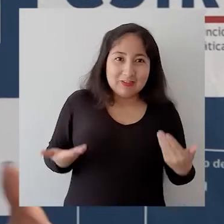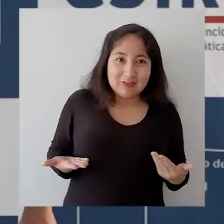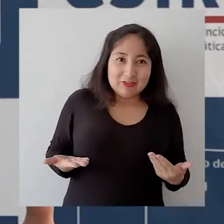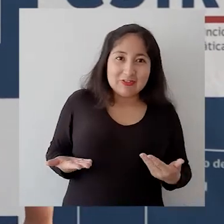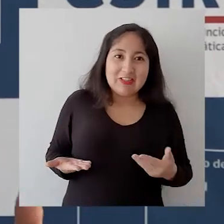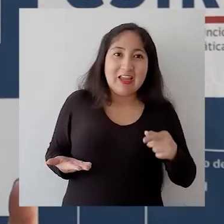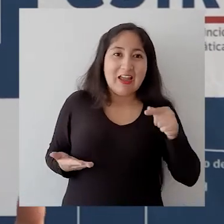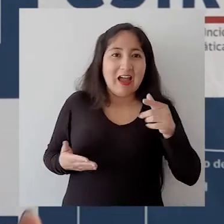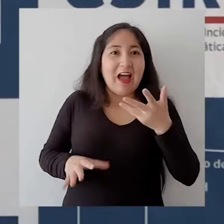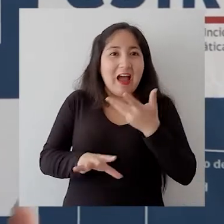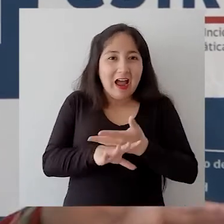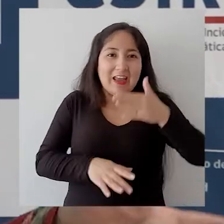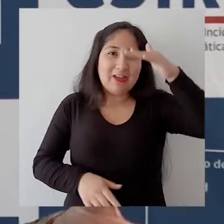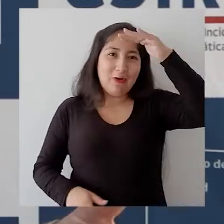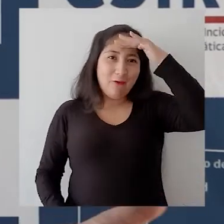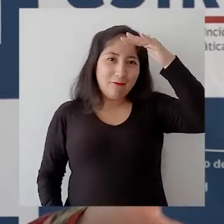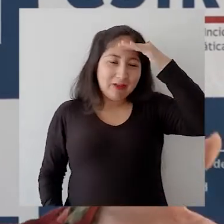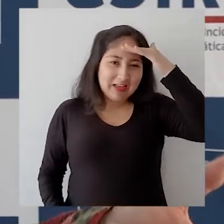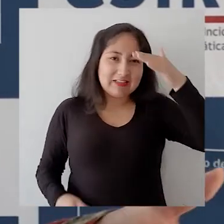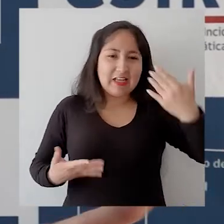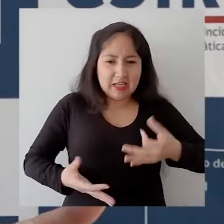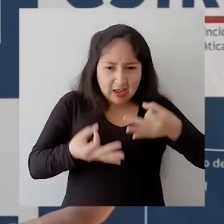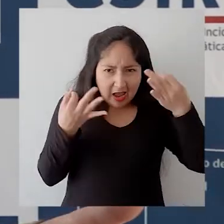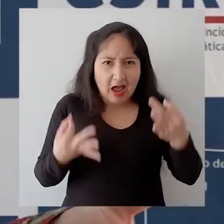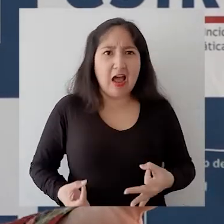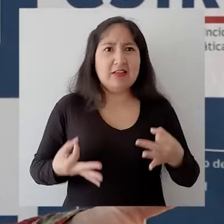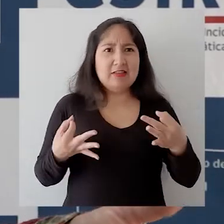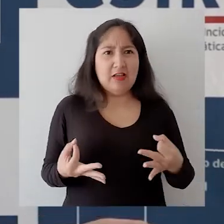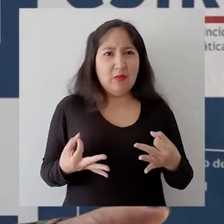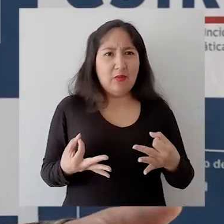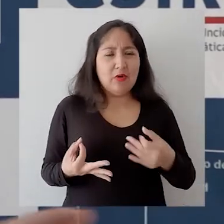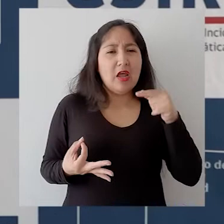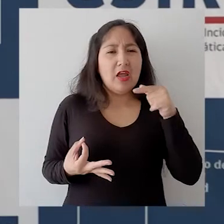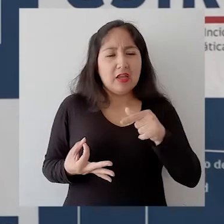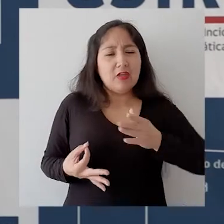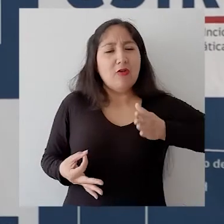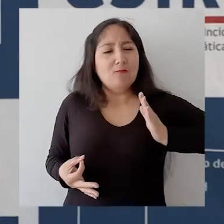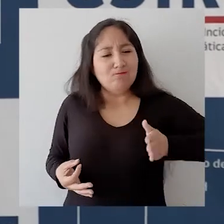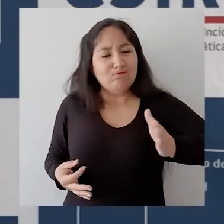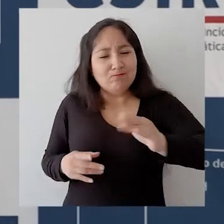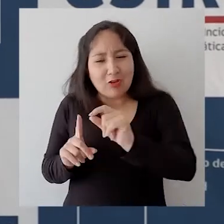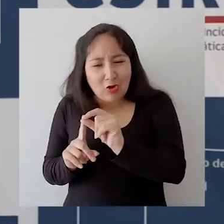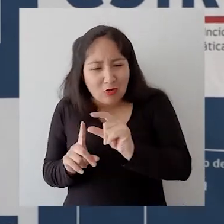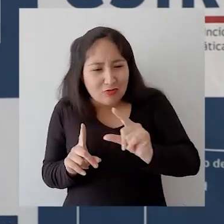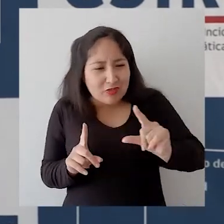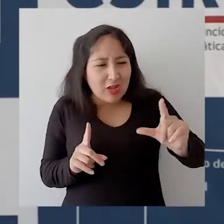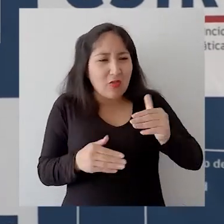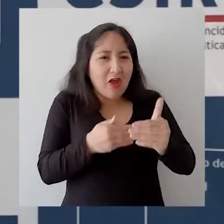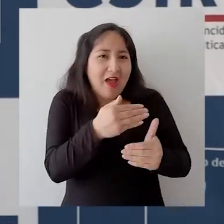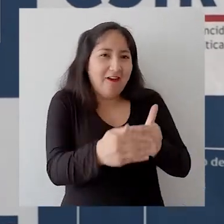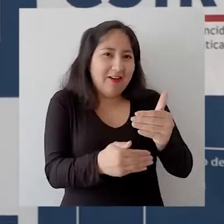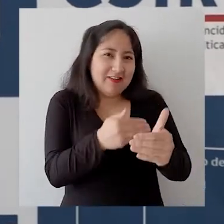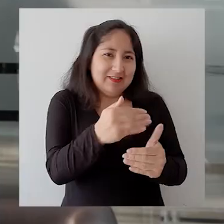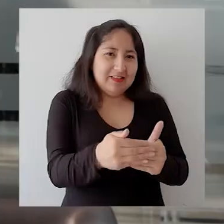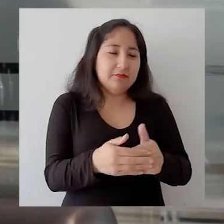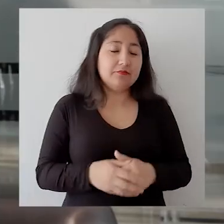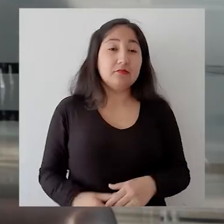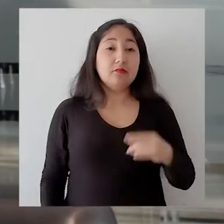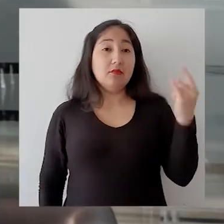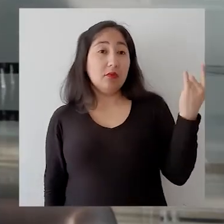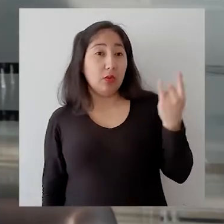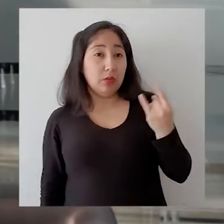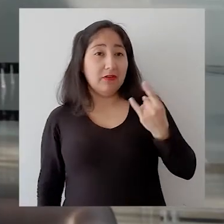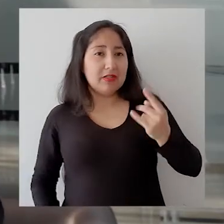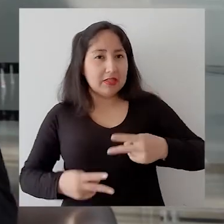por lo tanto, tenemos la confianza que se garantice que sea un continuum de crecimiento y avance en la materia. Una